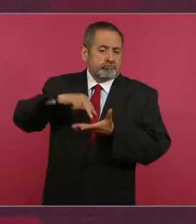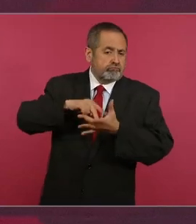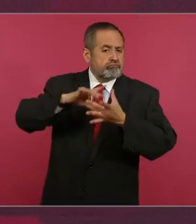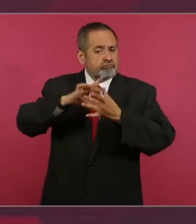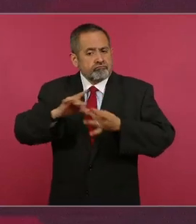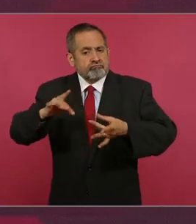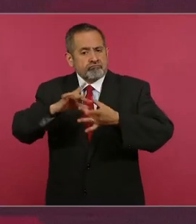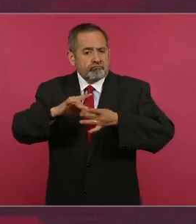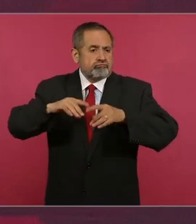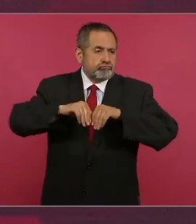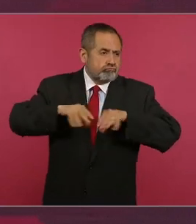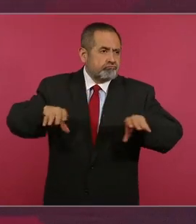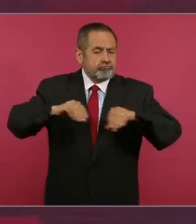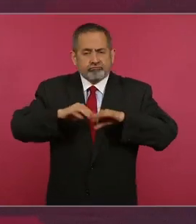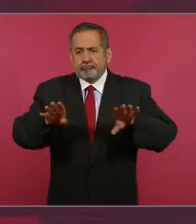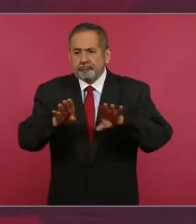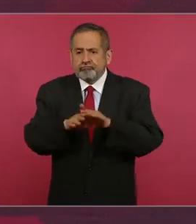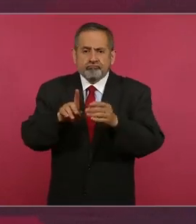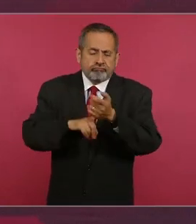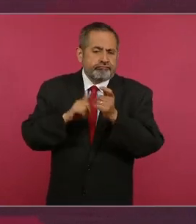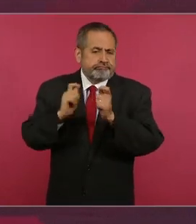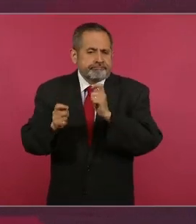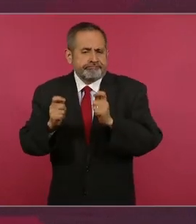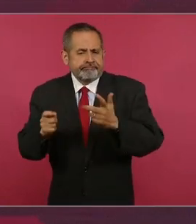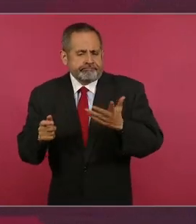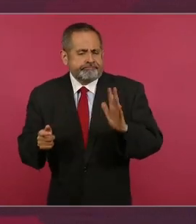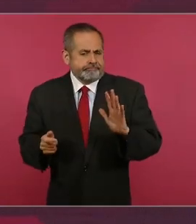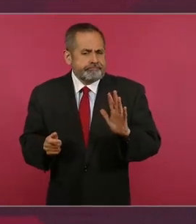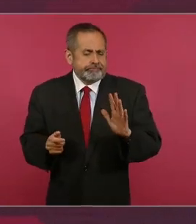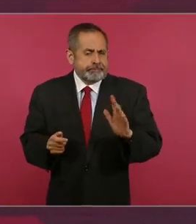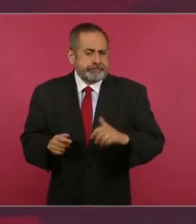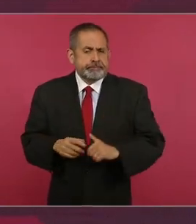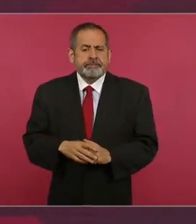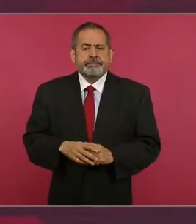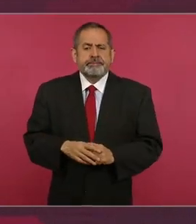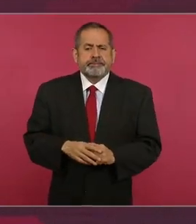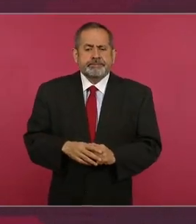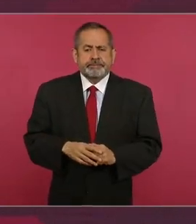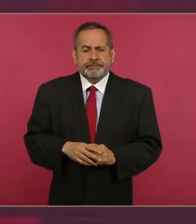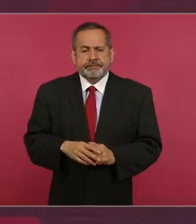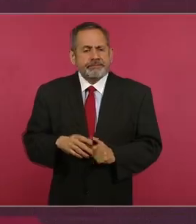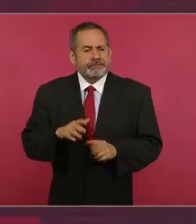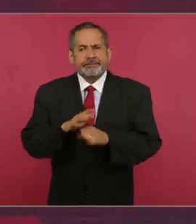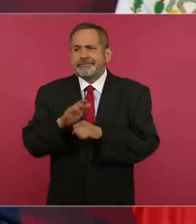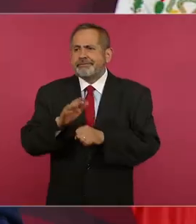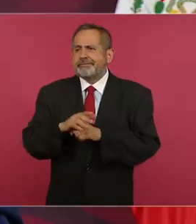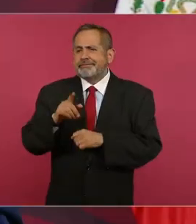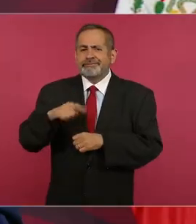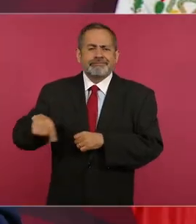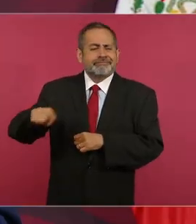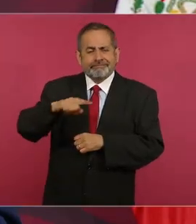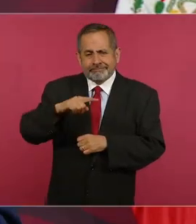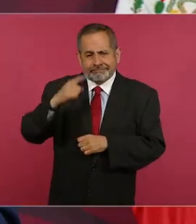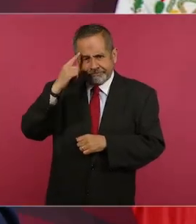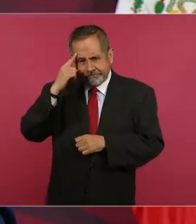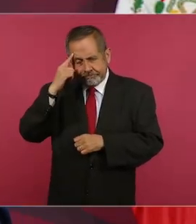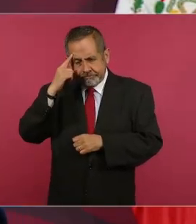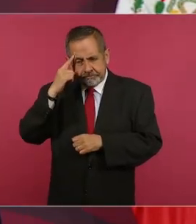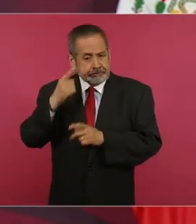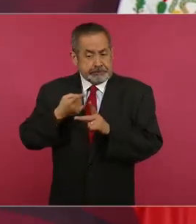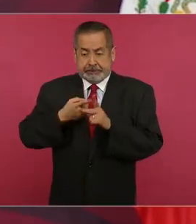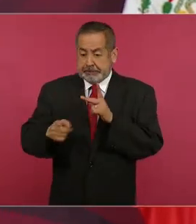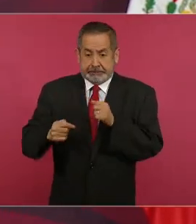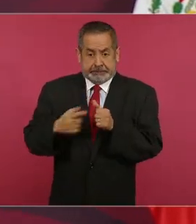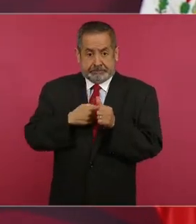que se están aplicando en una fase